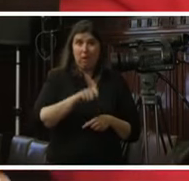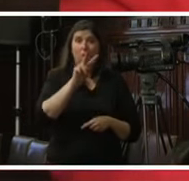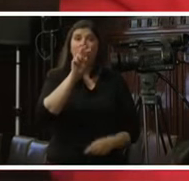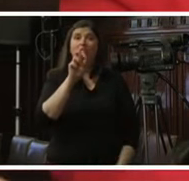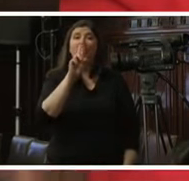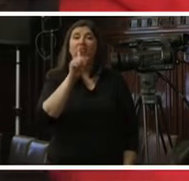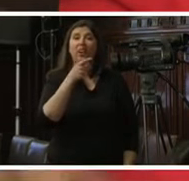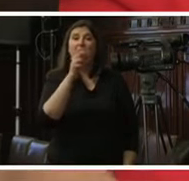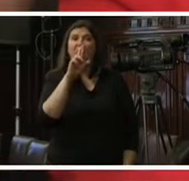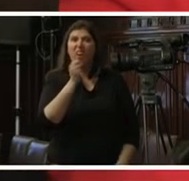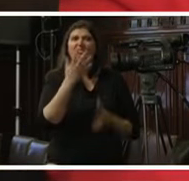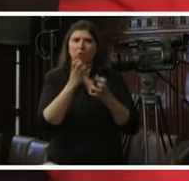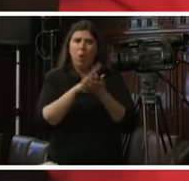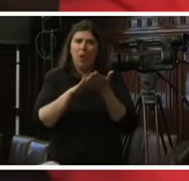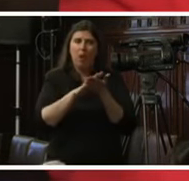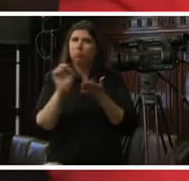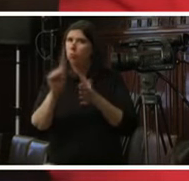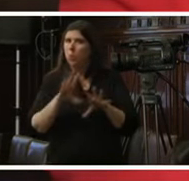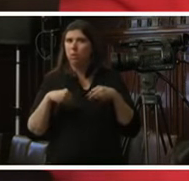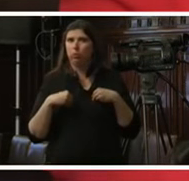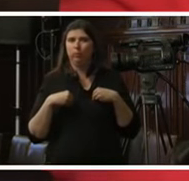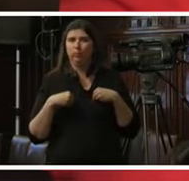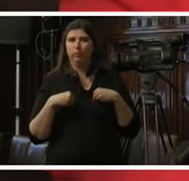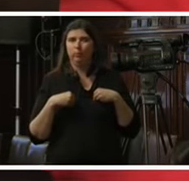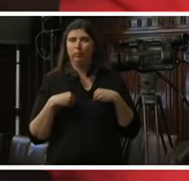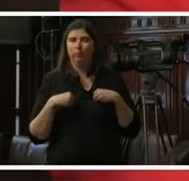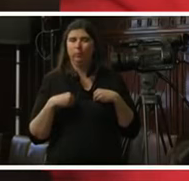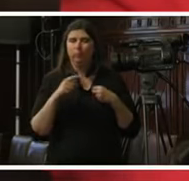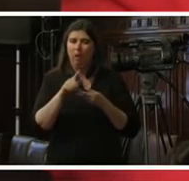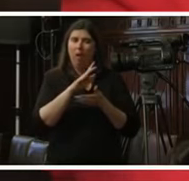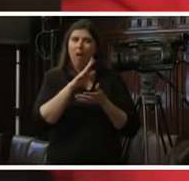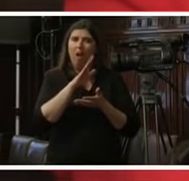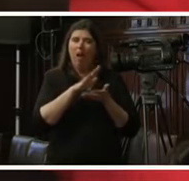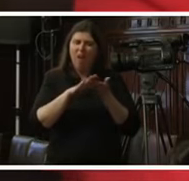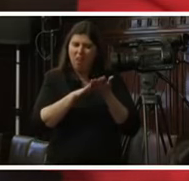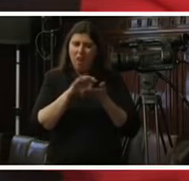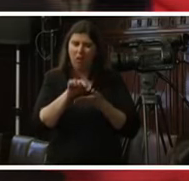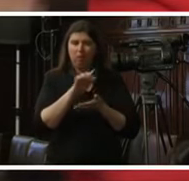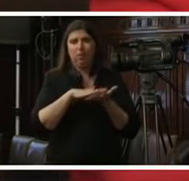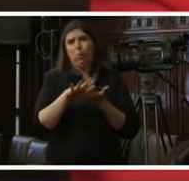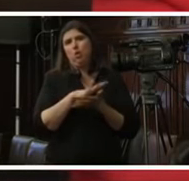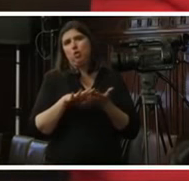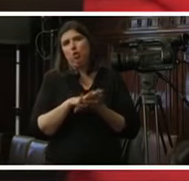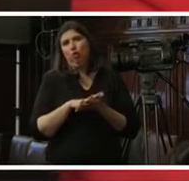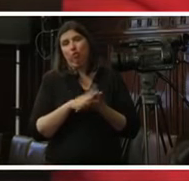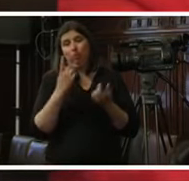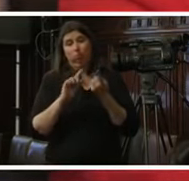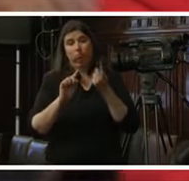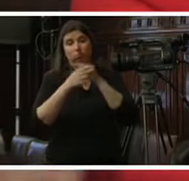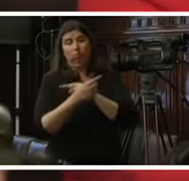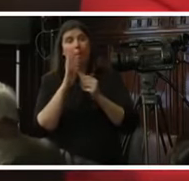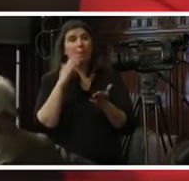arreglar no aceptó el conjunto arreglar esa situación ellos la contraparte plantea la